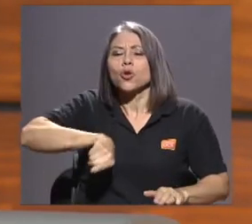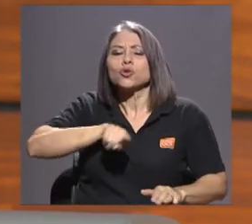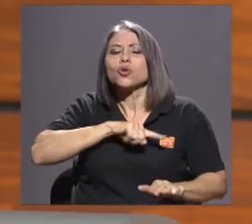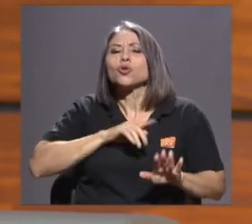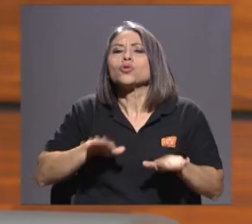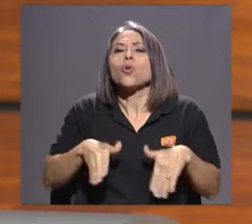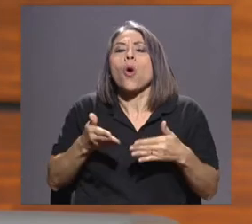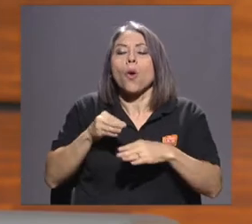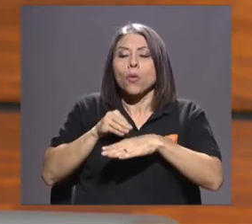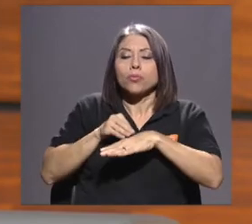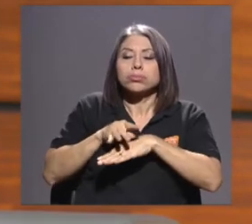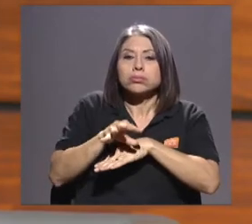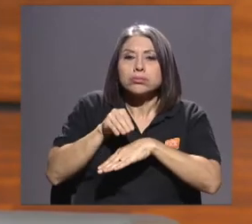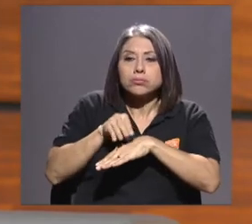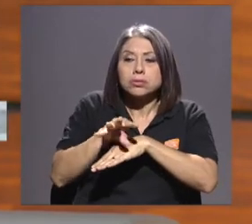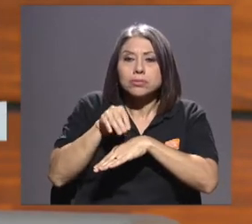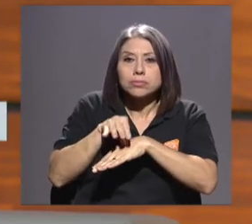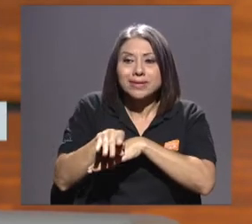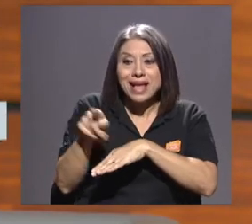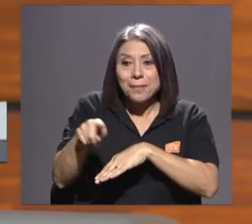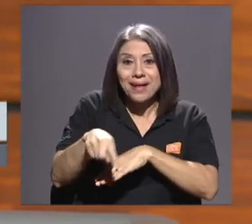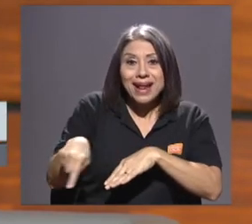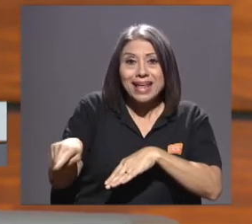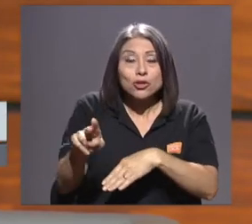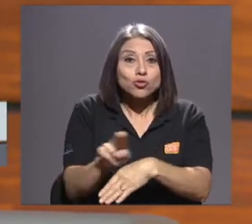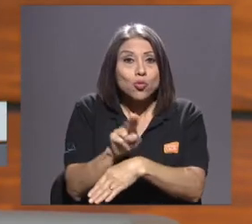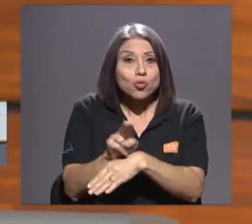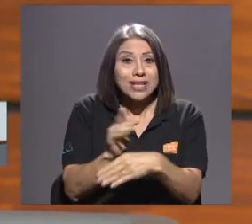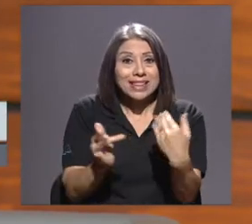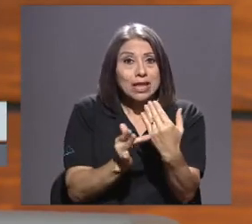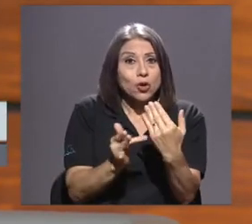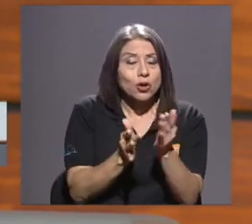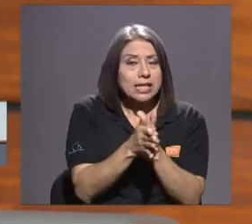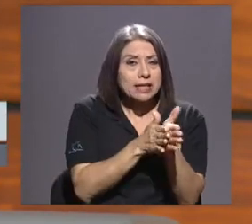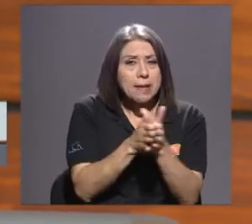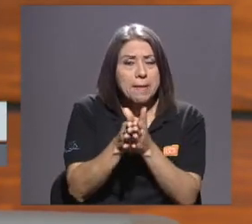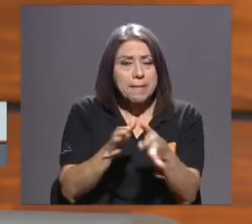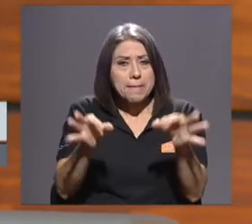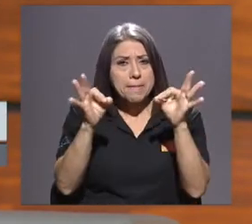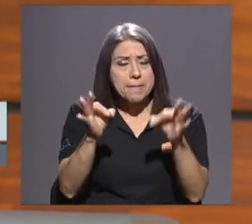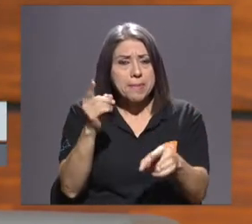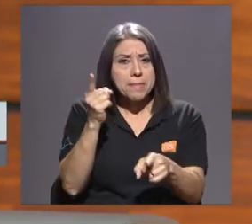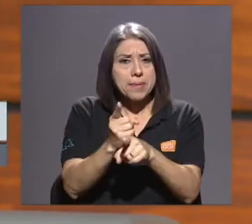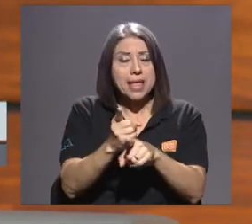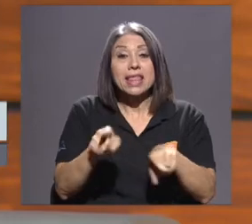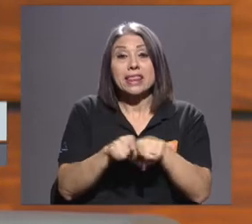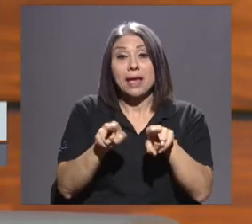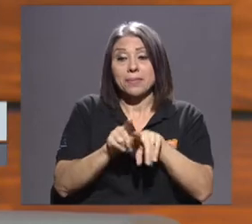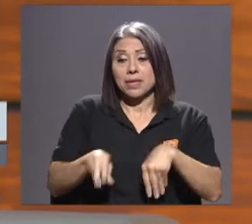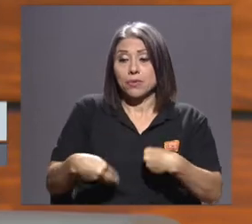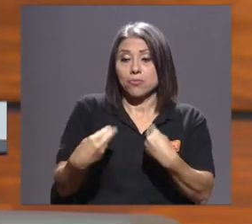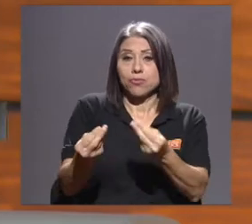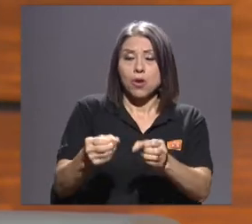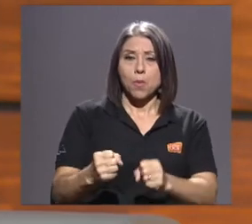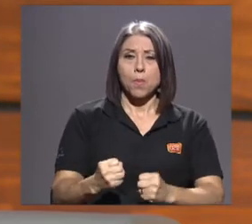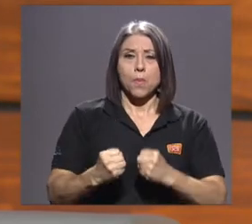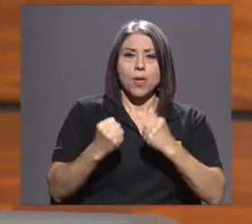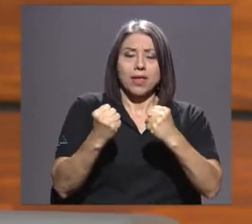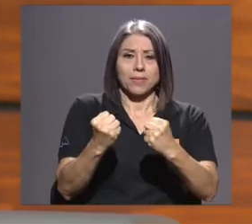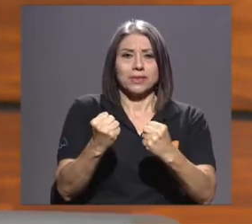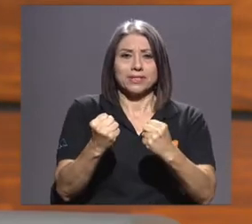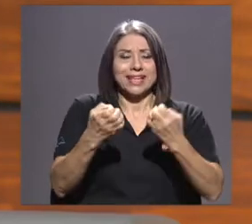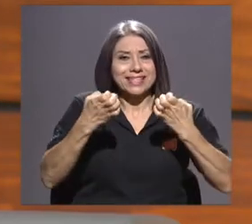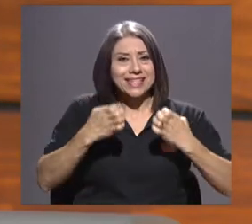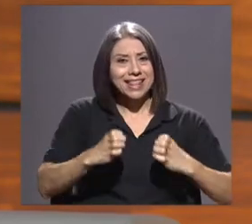inspiramos a que le saquen el mayor provecho a las tecnologías al tiempo que les empoderamos a darles estrategias de cuido, de